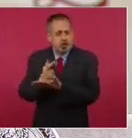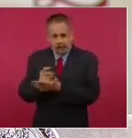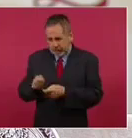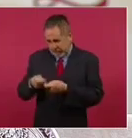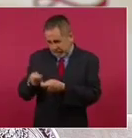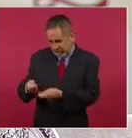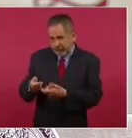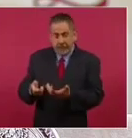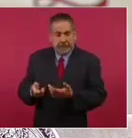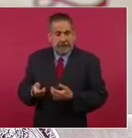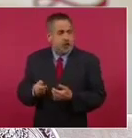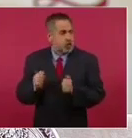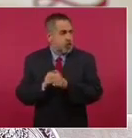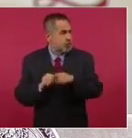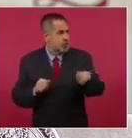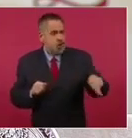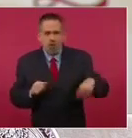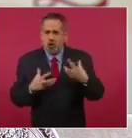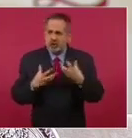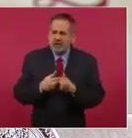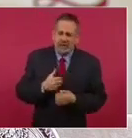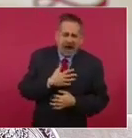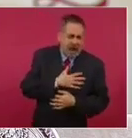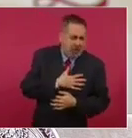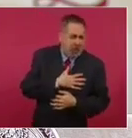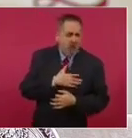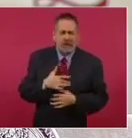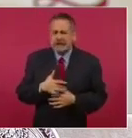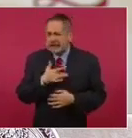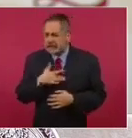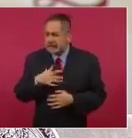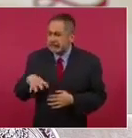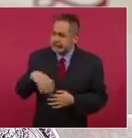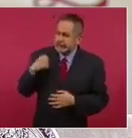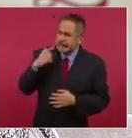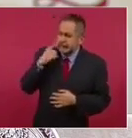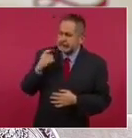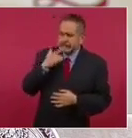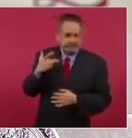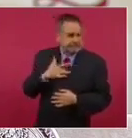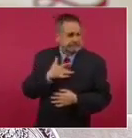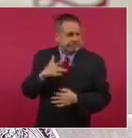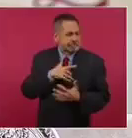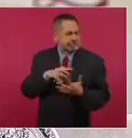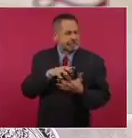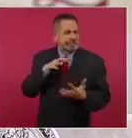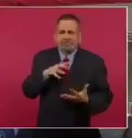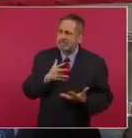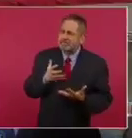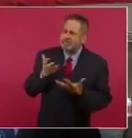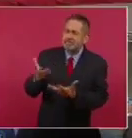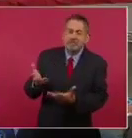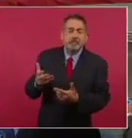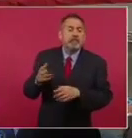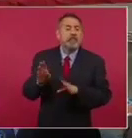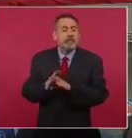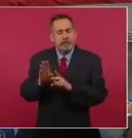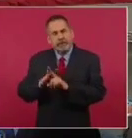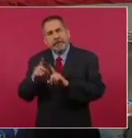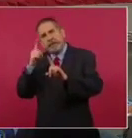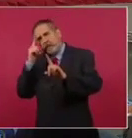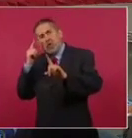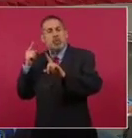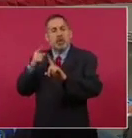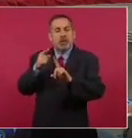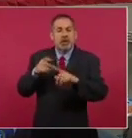entre todos, con el esfuerzo, el amor, la sensibilidad, la generosidad de todo el país, nos hemos propuesto